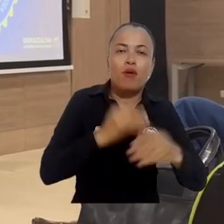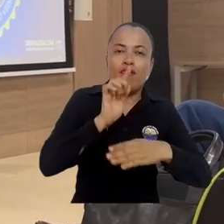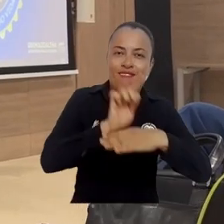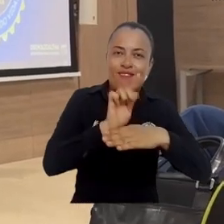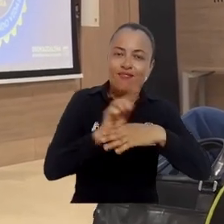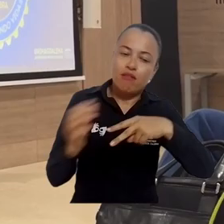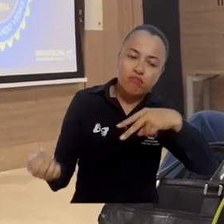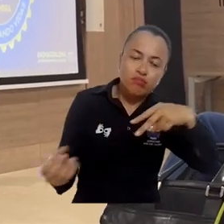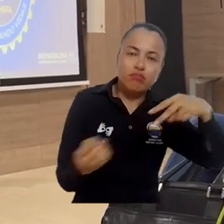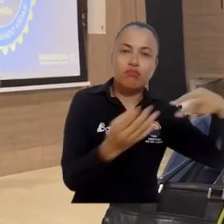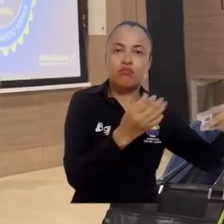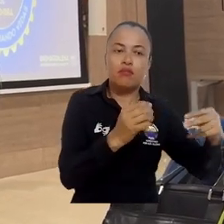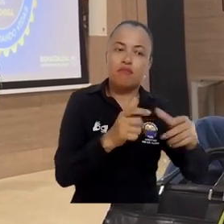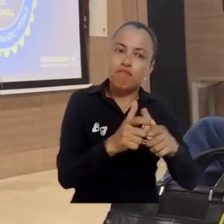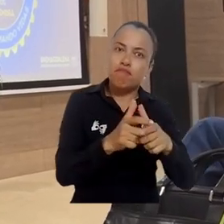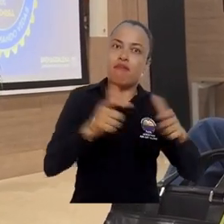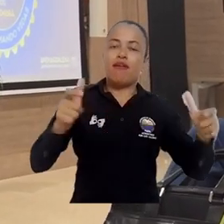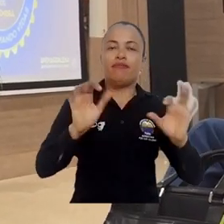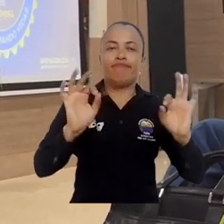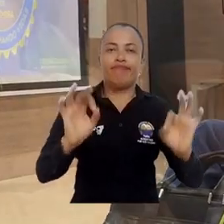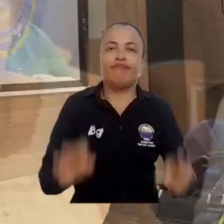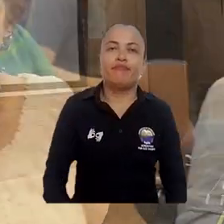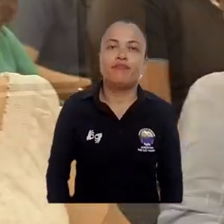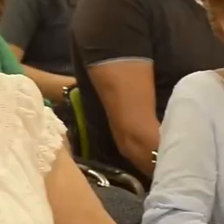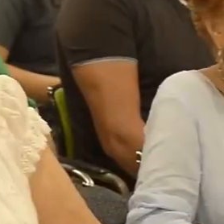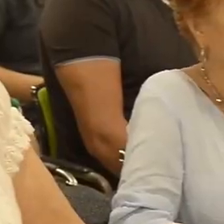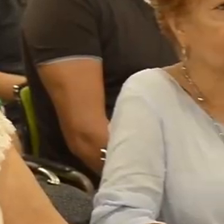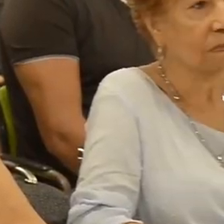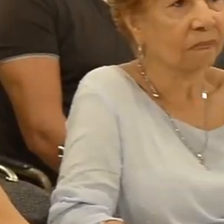la Facultad de Educación crezca.